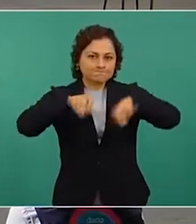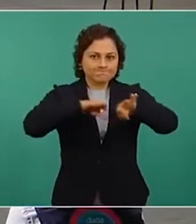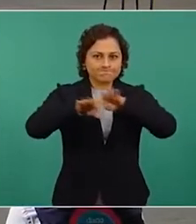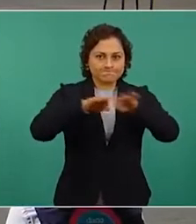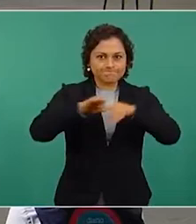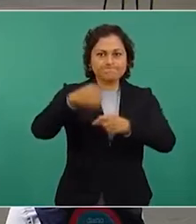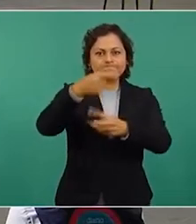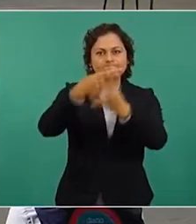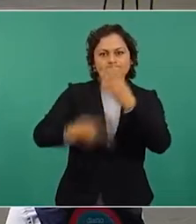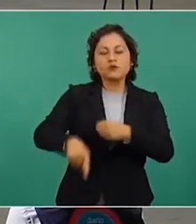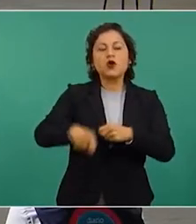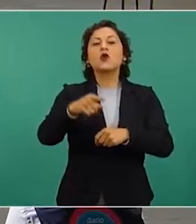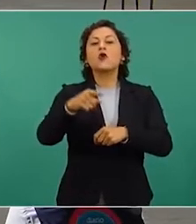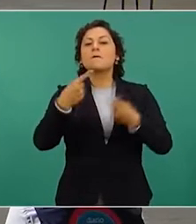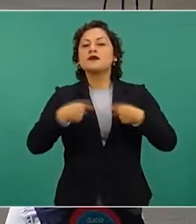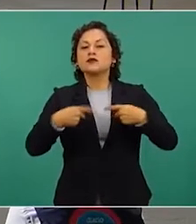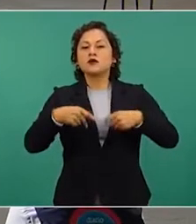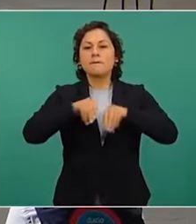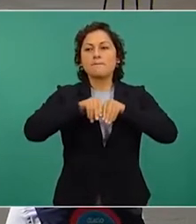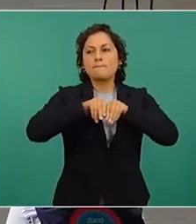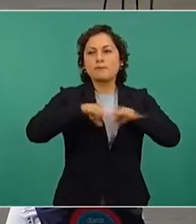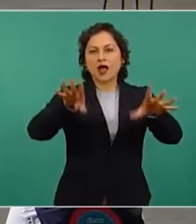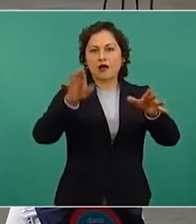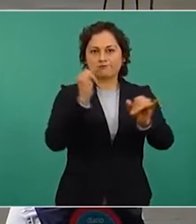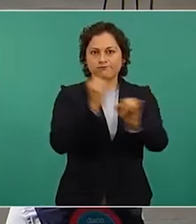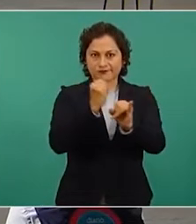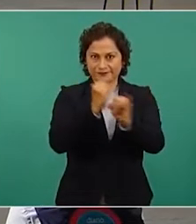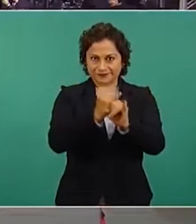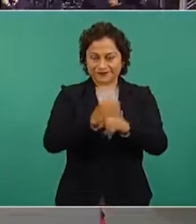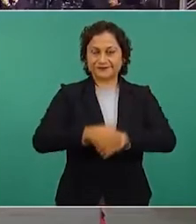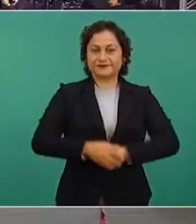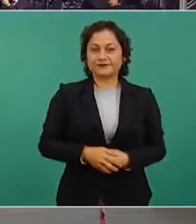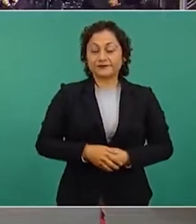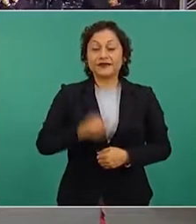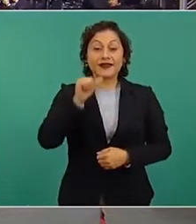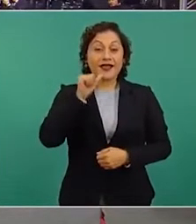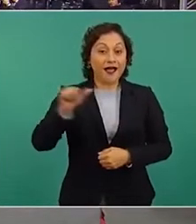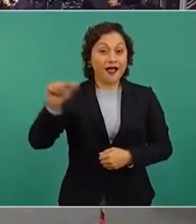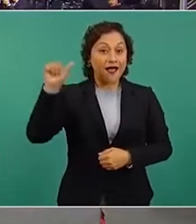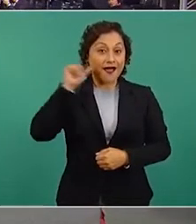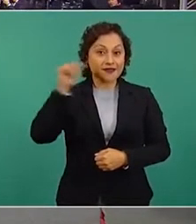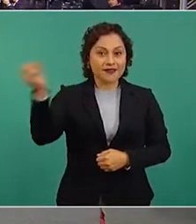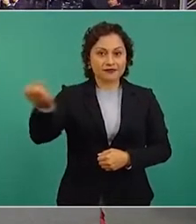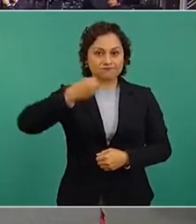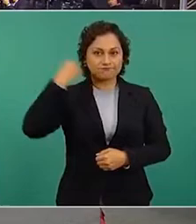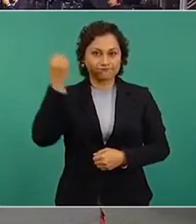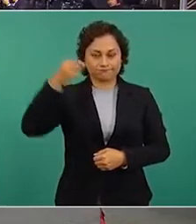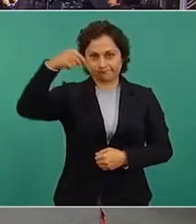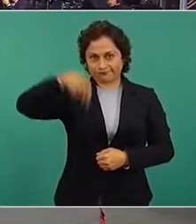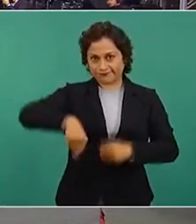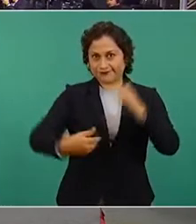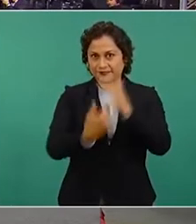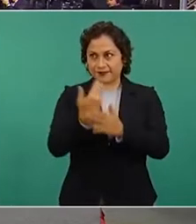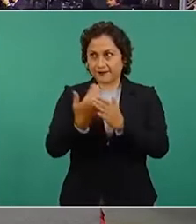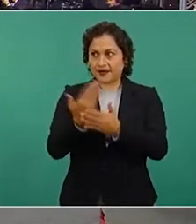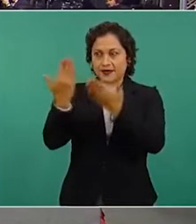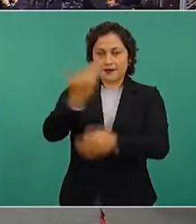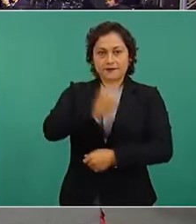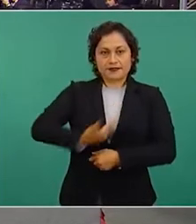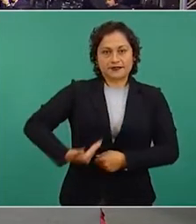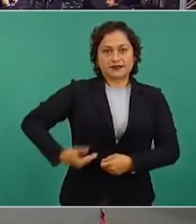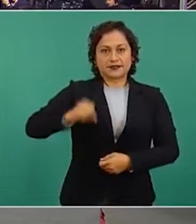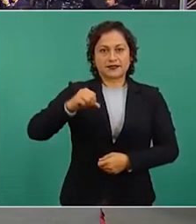usuarios de redes sociales. En la conferencia matutina de ayer el presidente Andrés Manuel López Obrador expresó